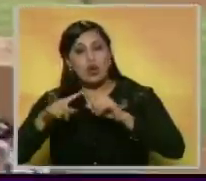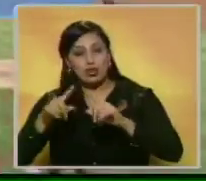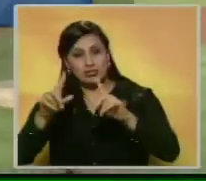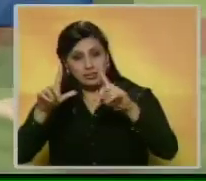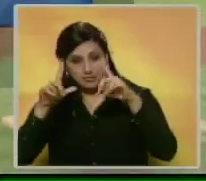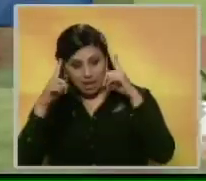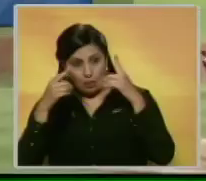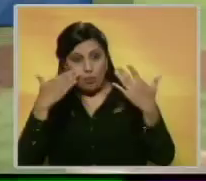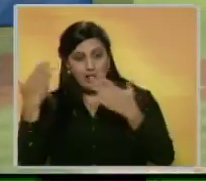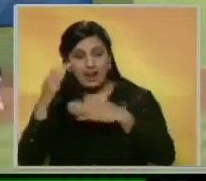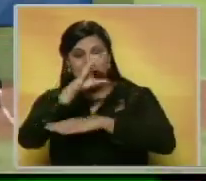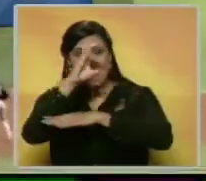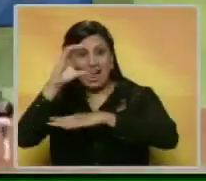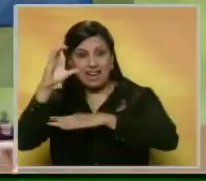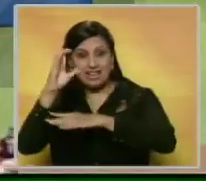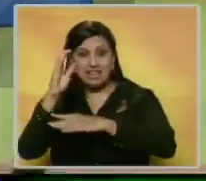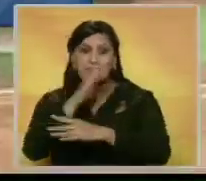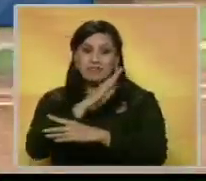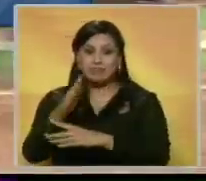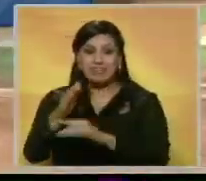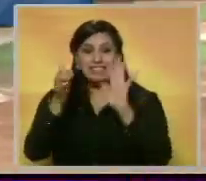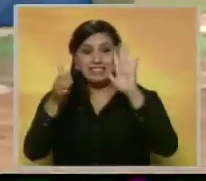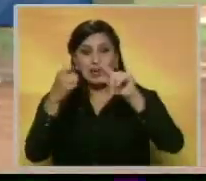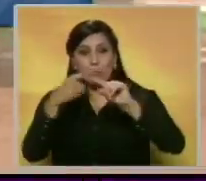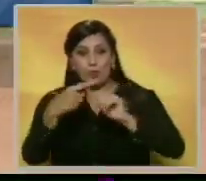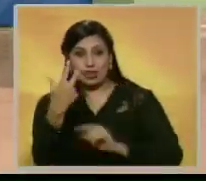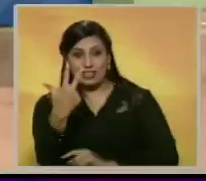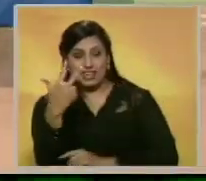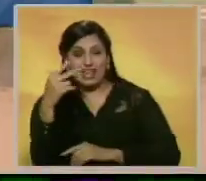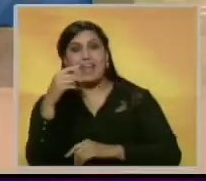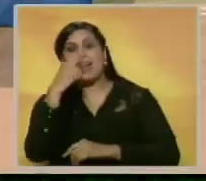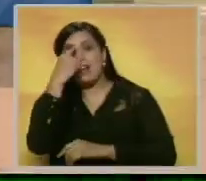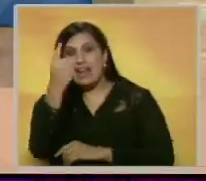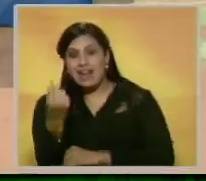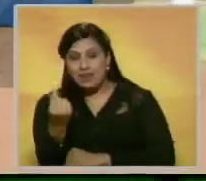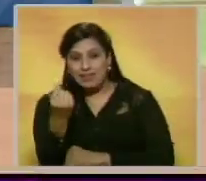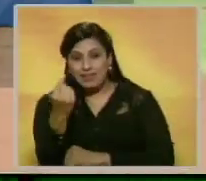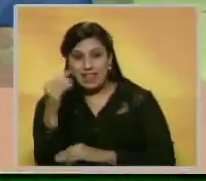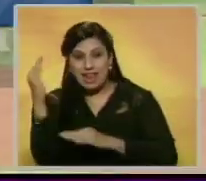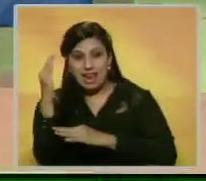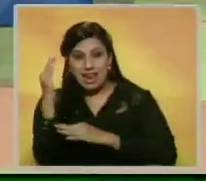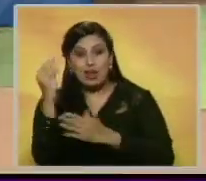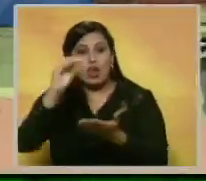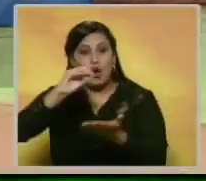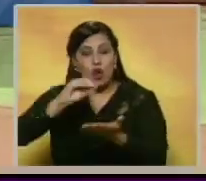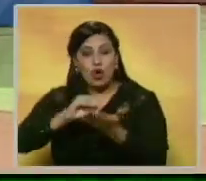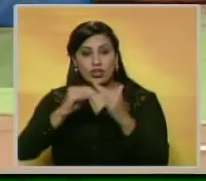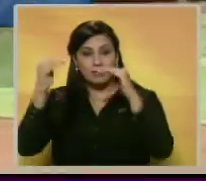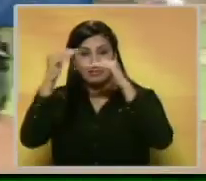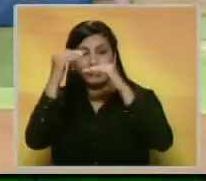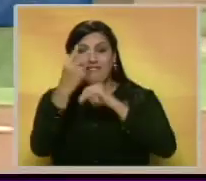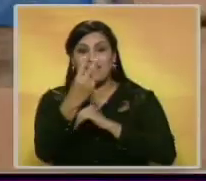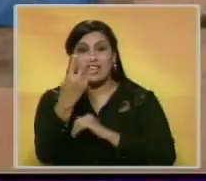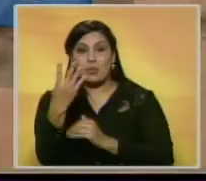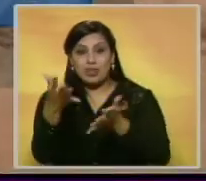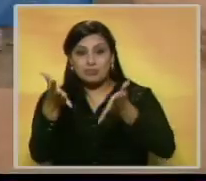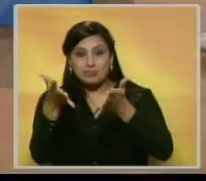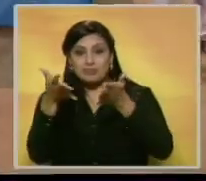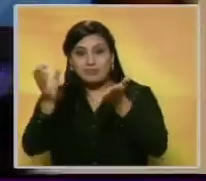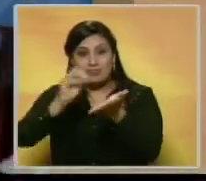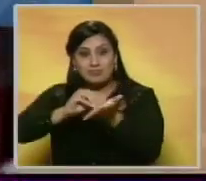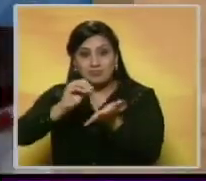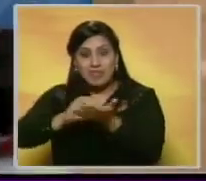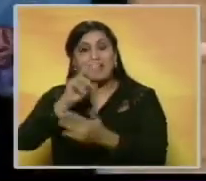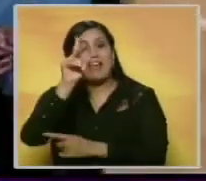los caribes de Anzuategui batieron a los grados de Margarita seis carreras por tres para barrer en la serie de tres juegos y retomar la punta de la tabla con 24 victorias.